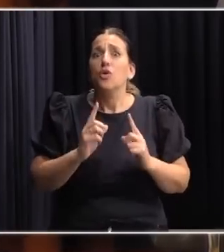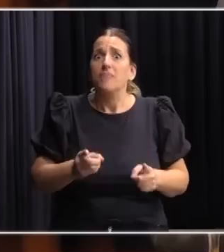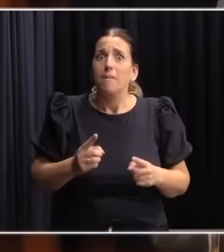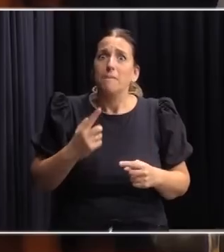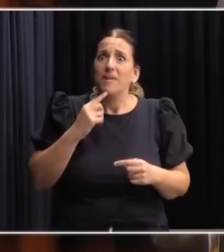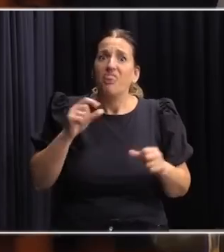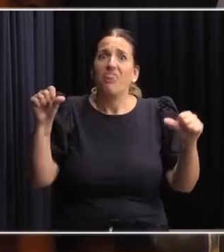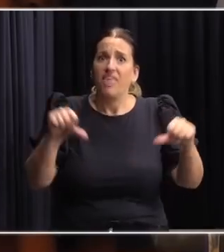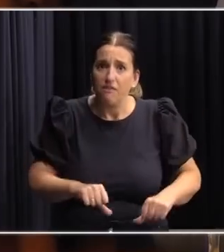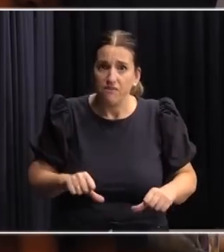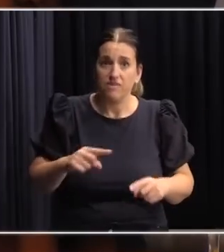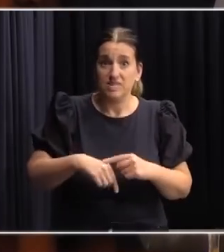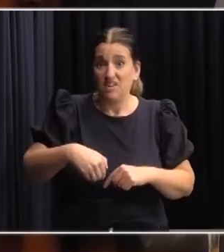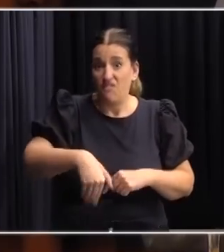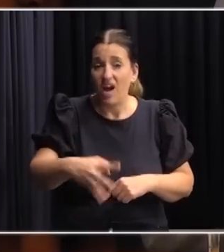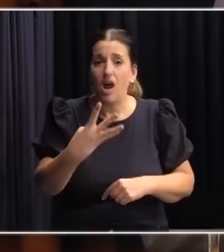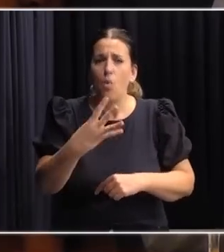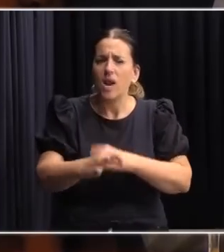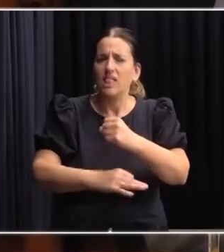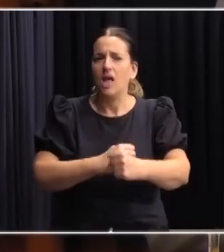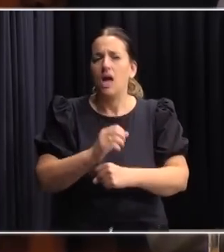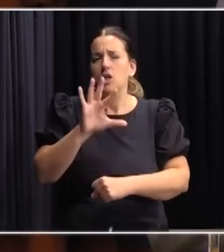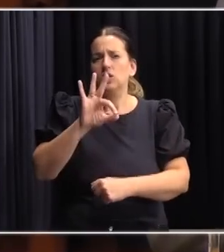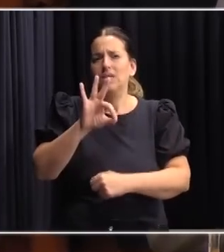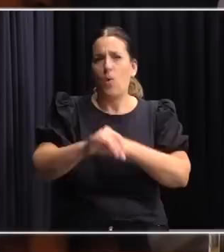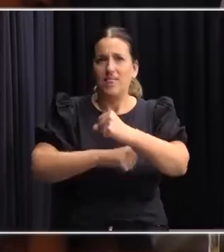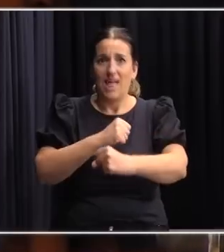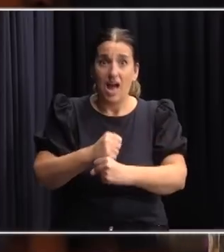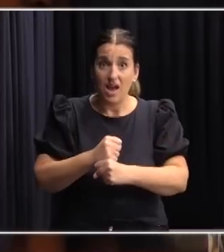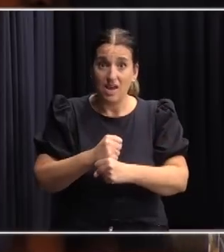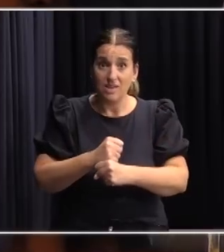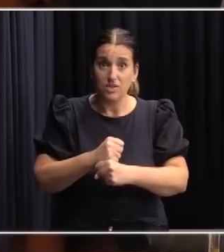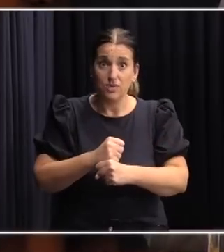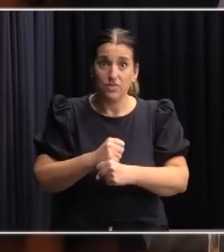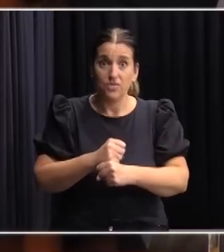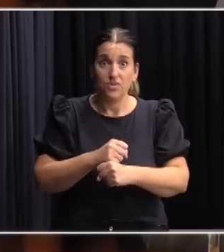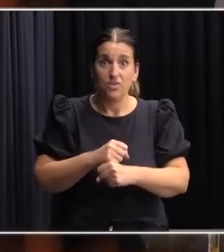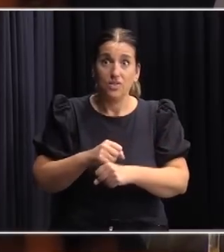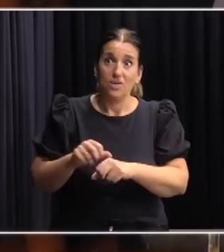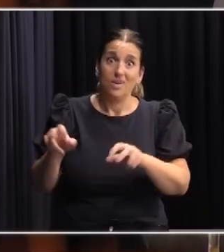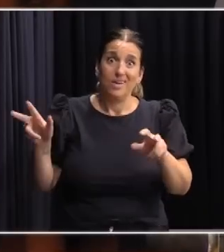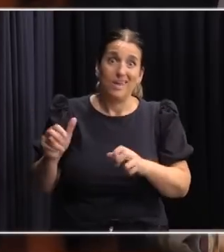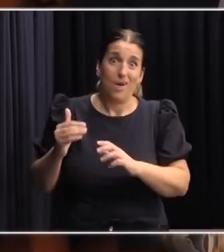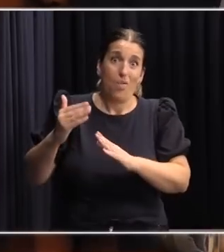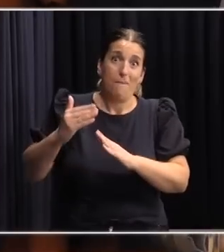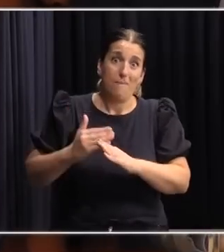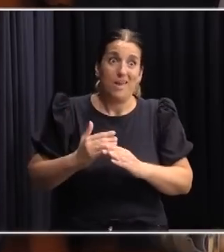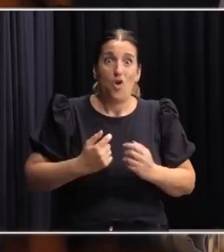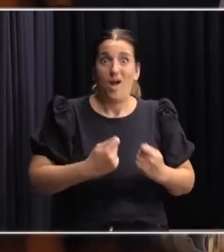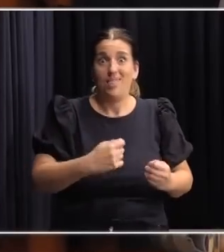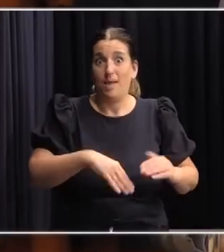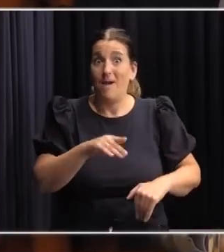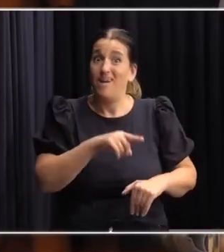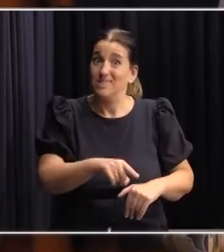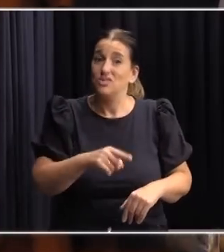en los próximos 40 años, 50 años, es enorme, y eso se sostiene, sabemos, con el bolsillo de los